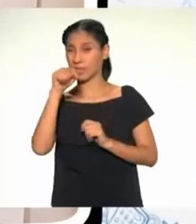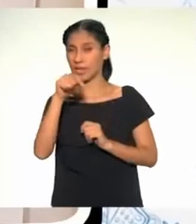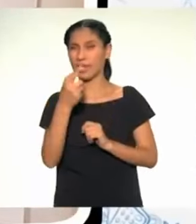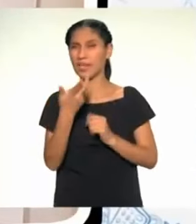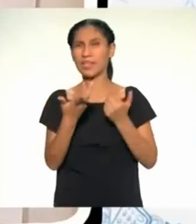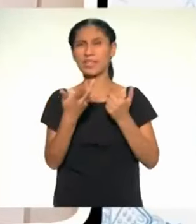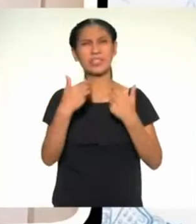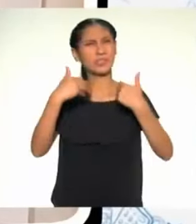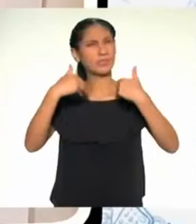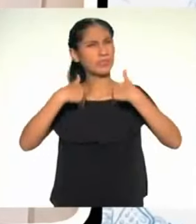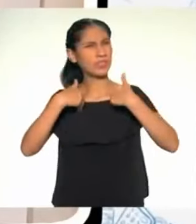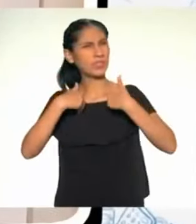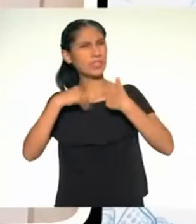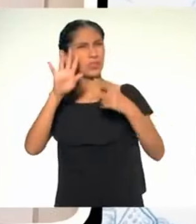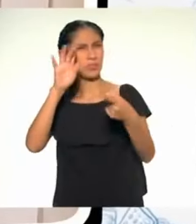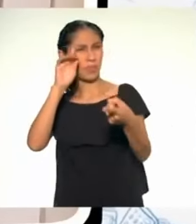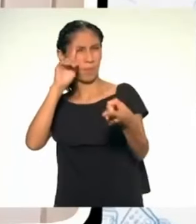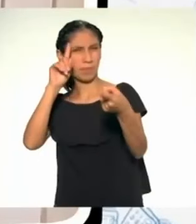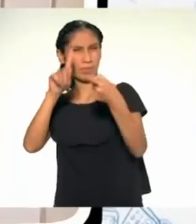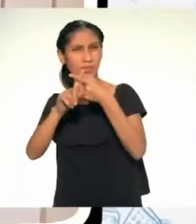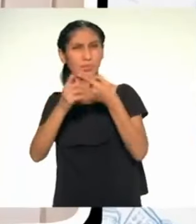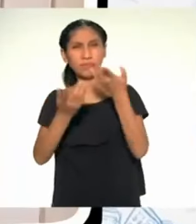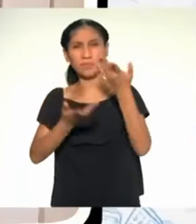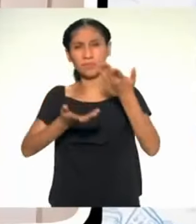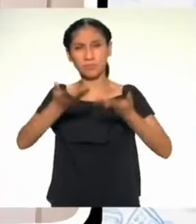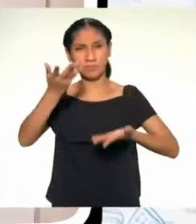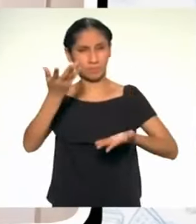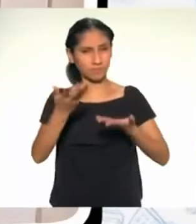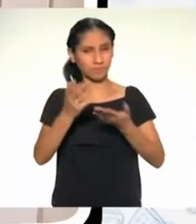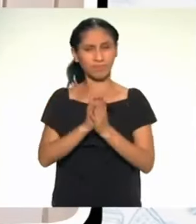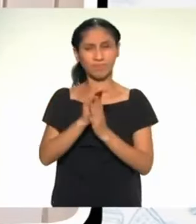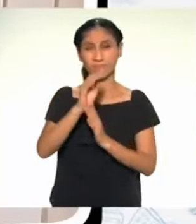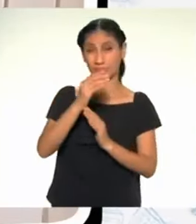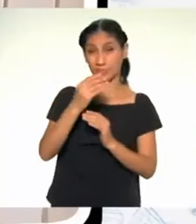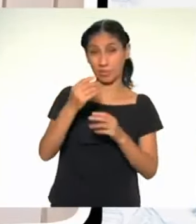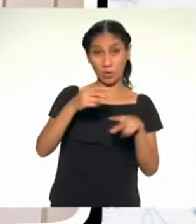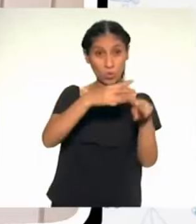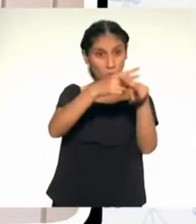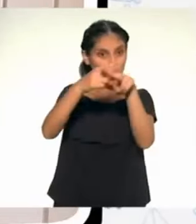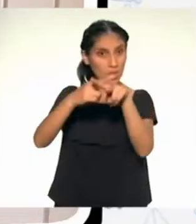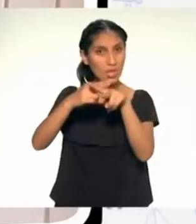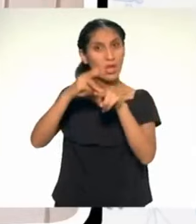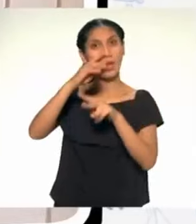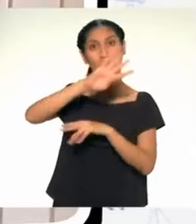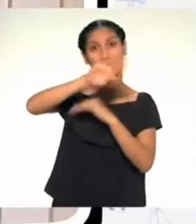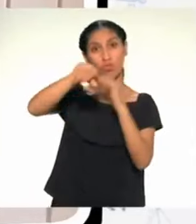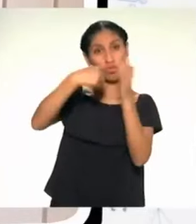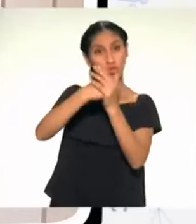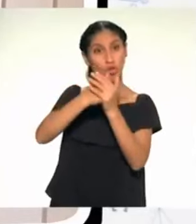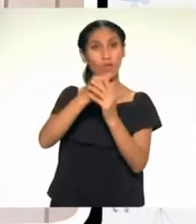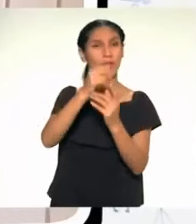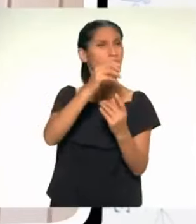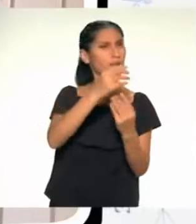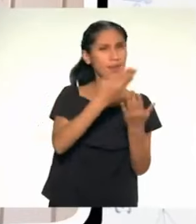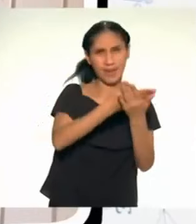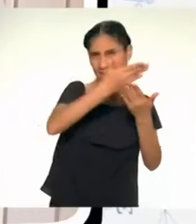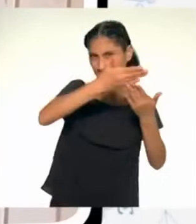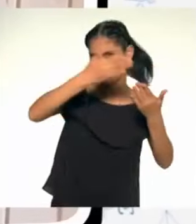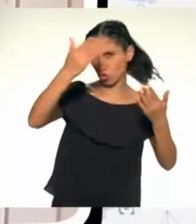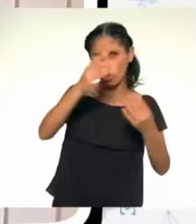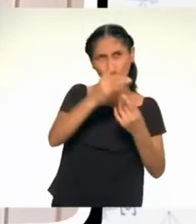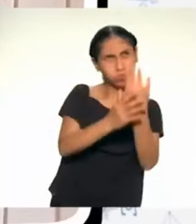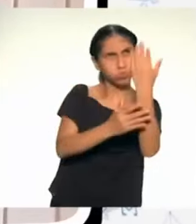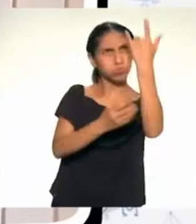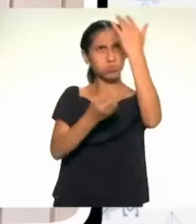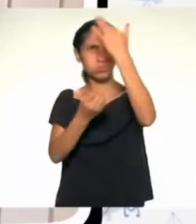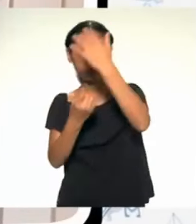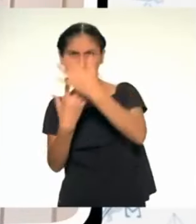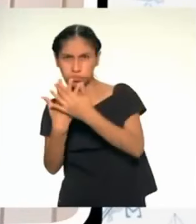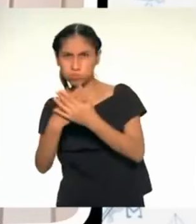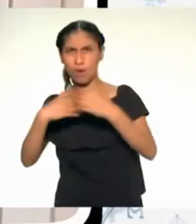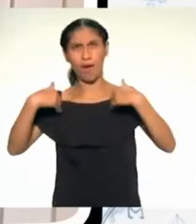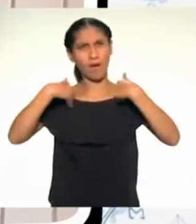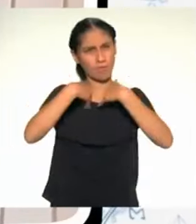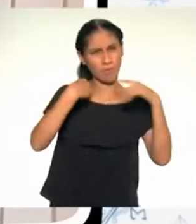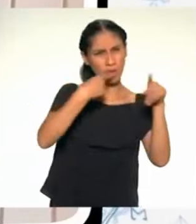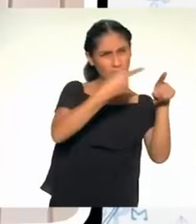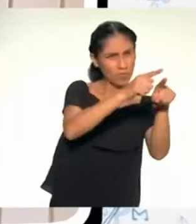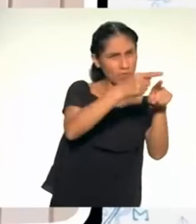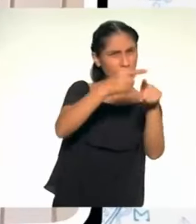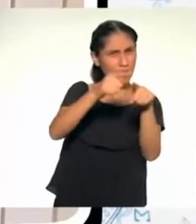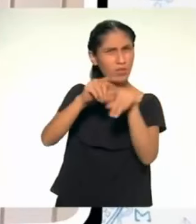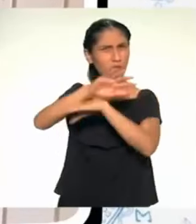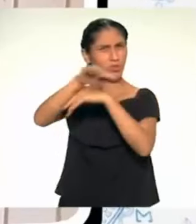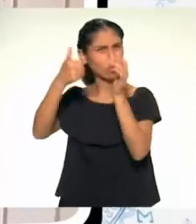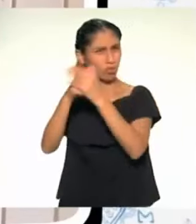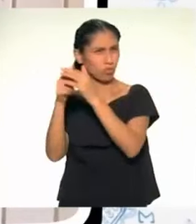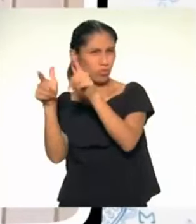tiene como propósito preservar la biodiversidad de mi región. Asimismo, gestiona, formula y aprueba actividades a favor del ambiente.